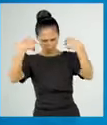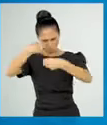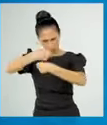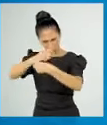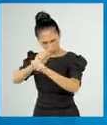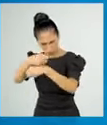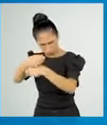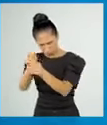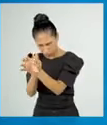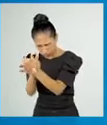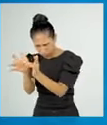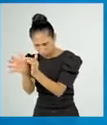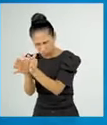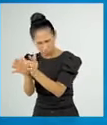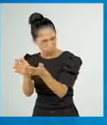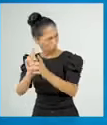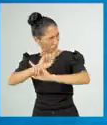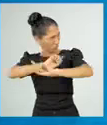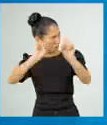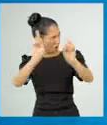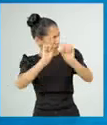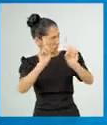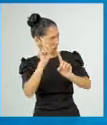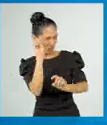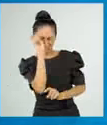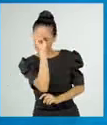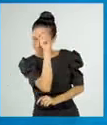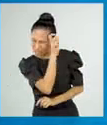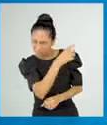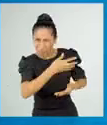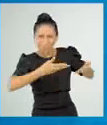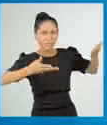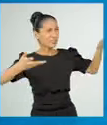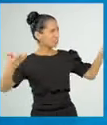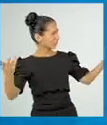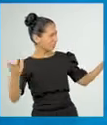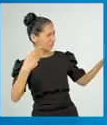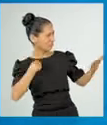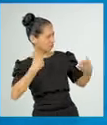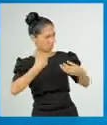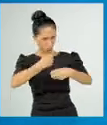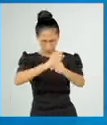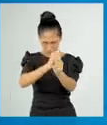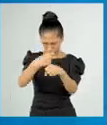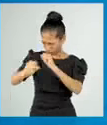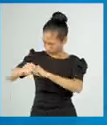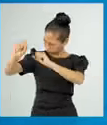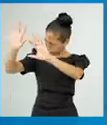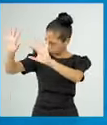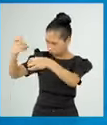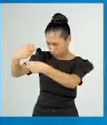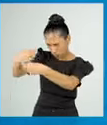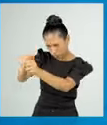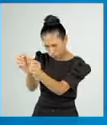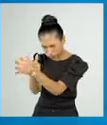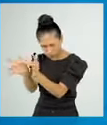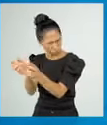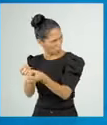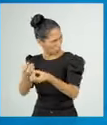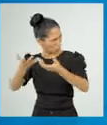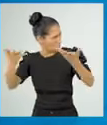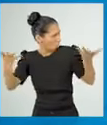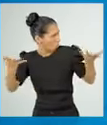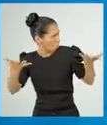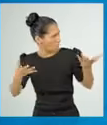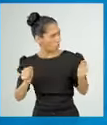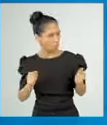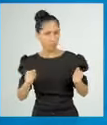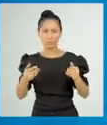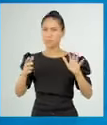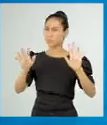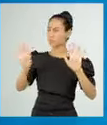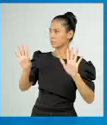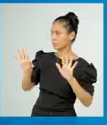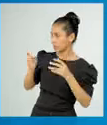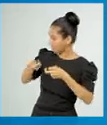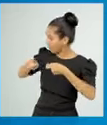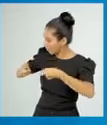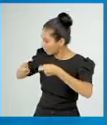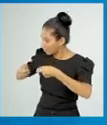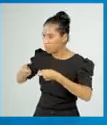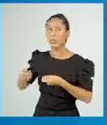señor, eso es más difícil que forjar una armadura o cincelar un escudo. Pero ante la insistencia del dios, obedeció.